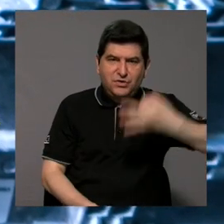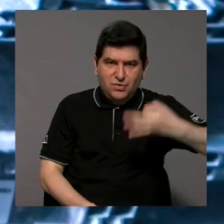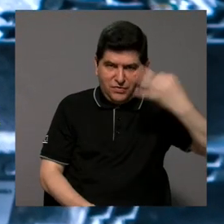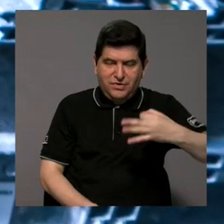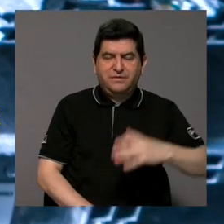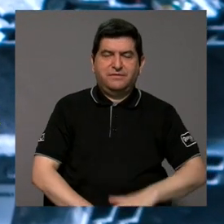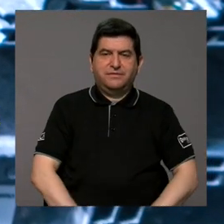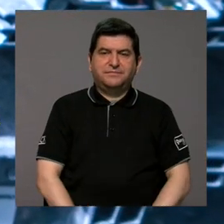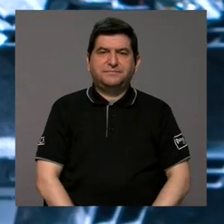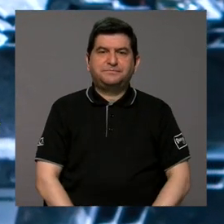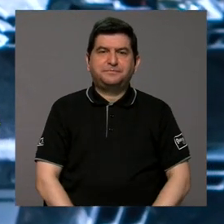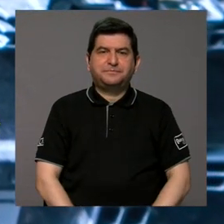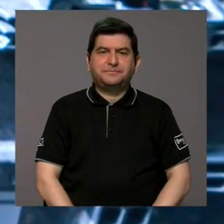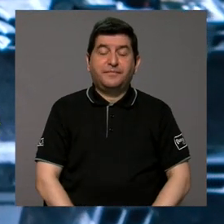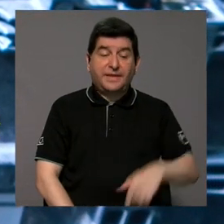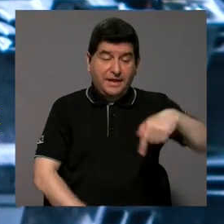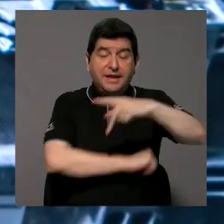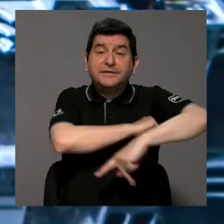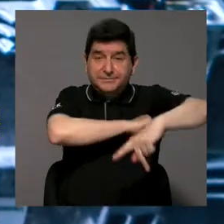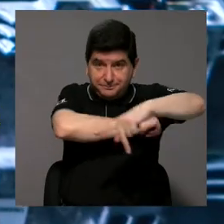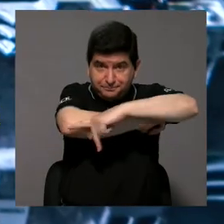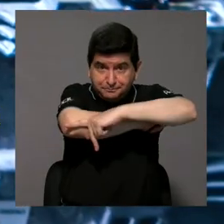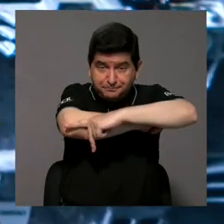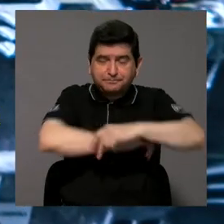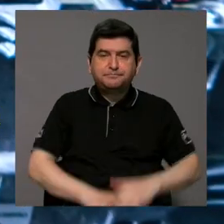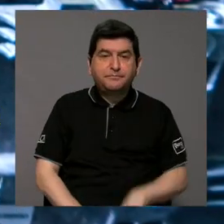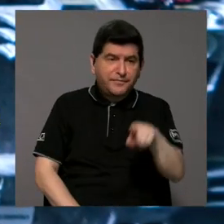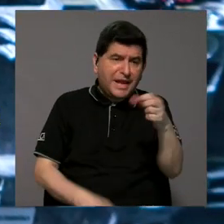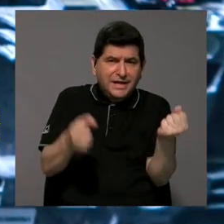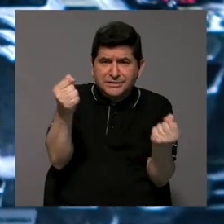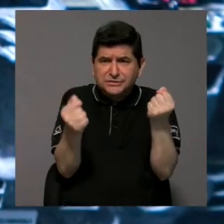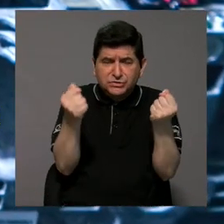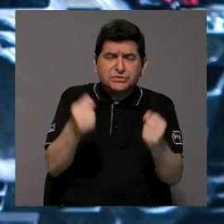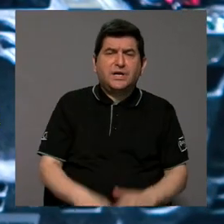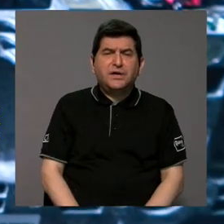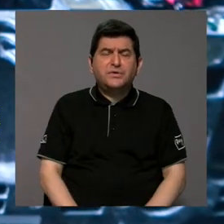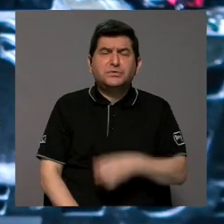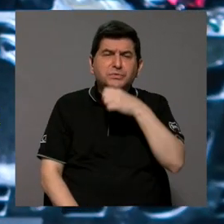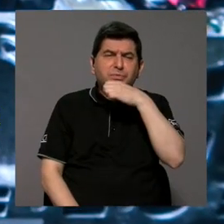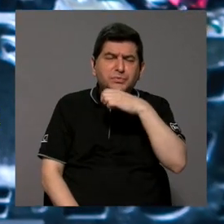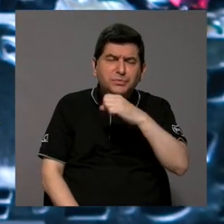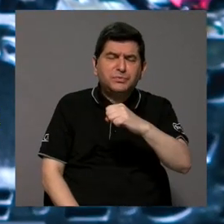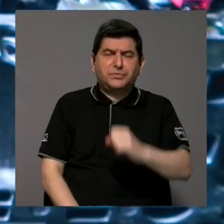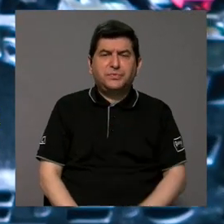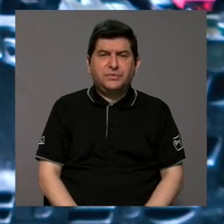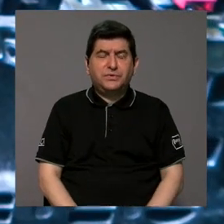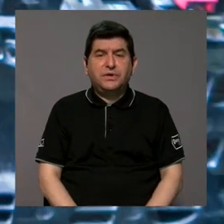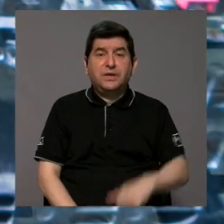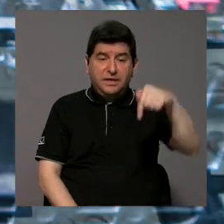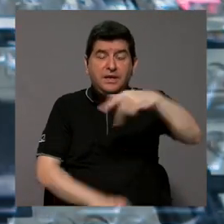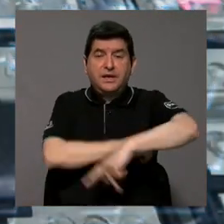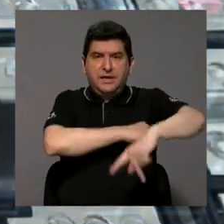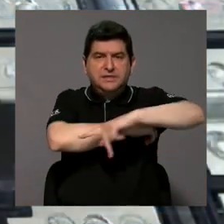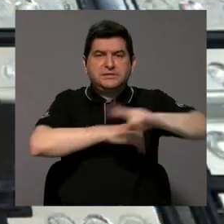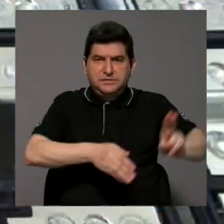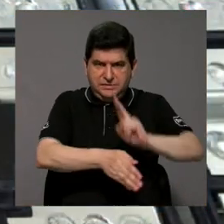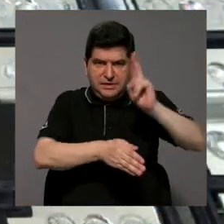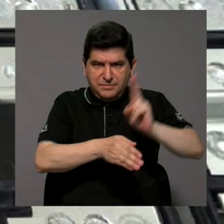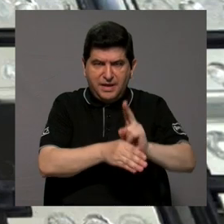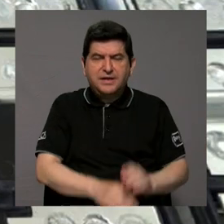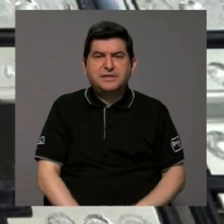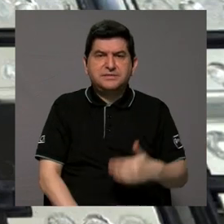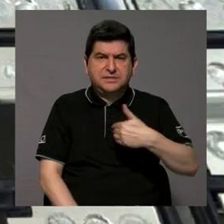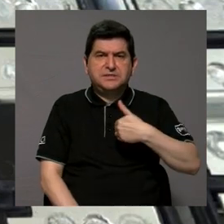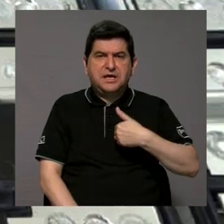Entonces, a nivel de país, estos vehículos ya más antiguos que han estado circulando por el país tienen